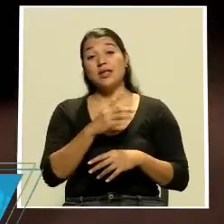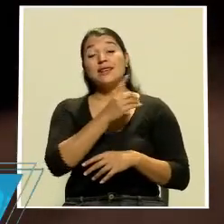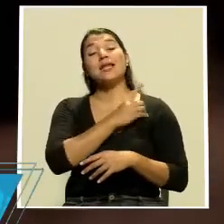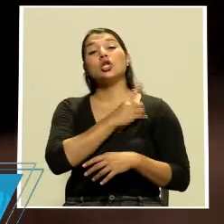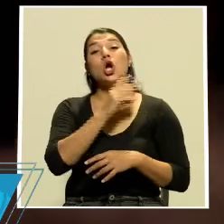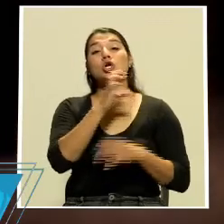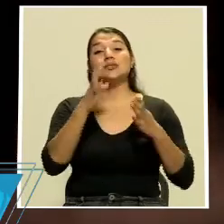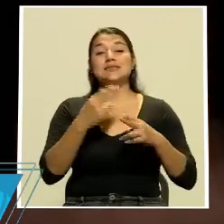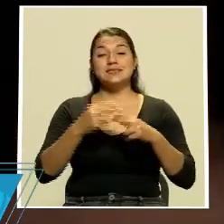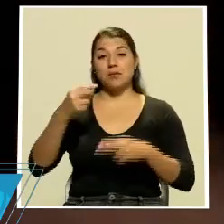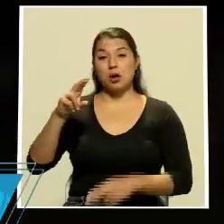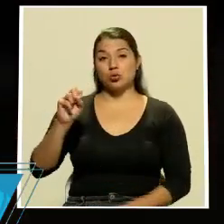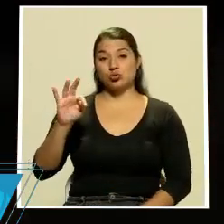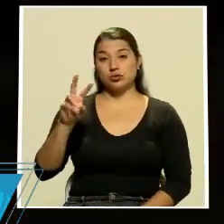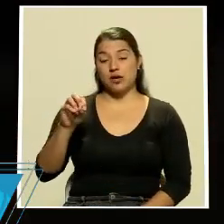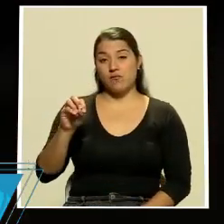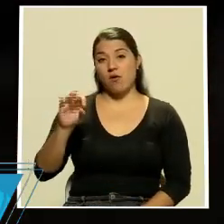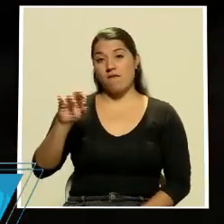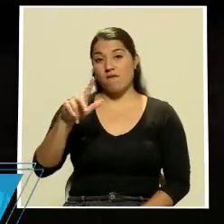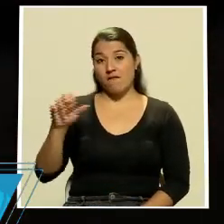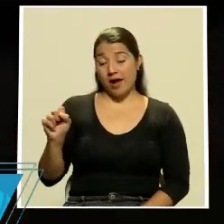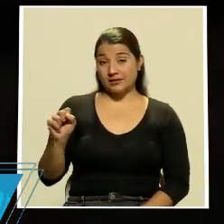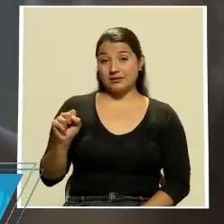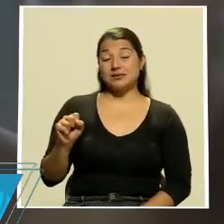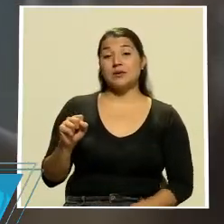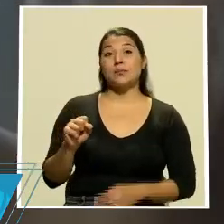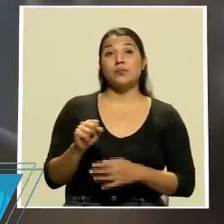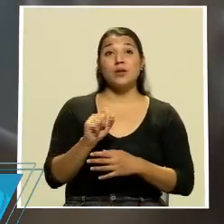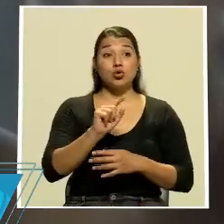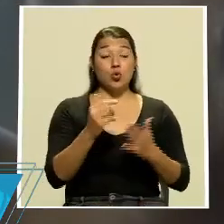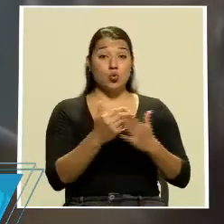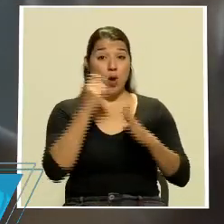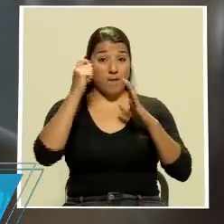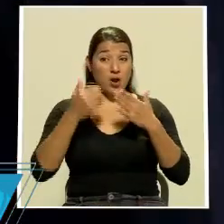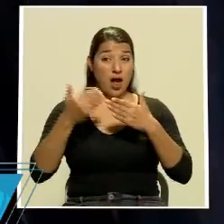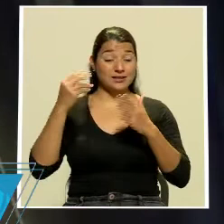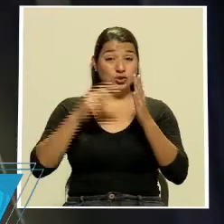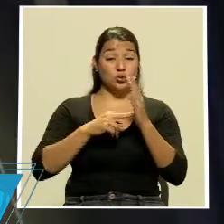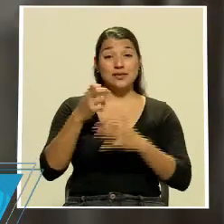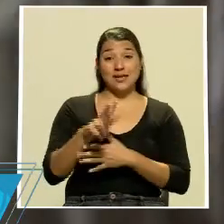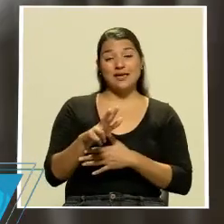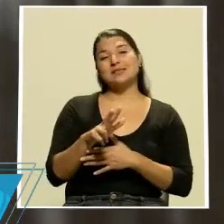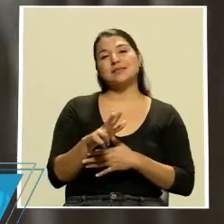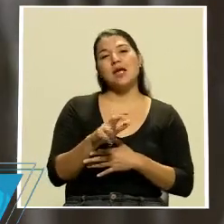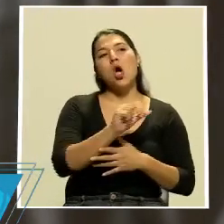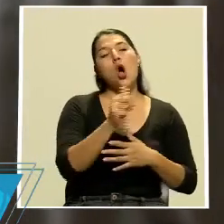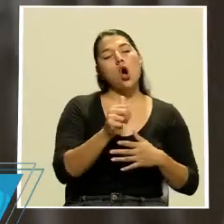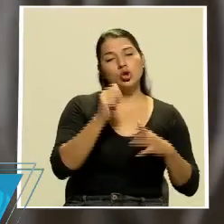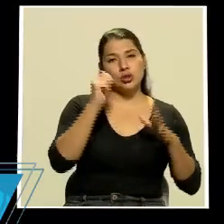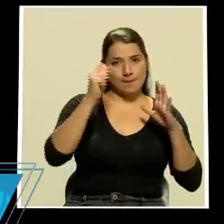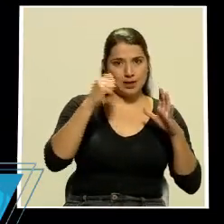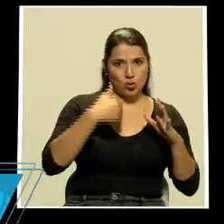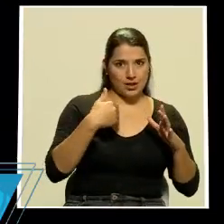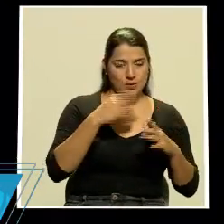Fallas tuvo su debut nacional en el cine virtual de Le Foco Puerto Padre cuyo estreno se había dado en el 2013 es el otro largometraje en la filmografía de